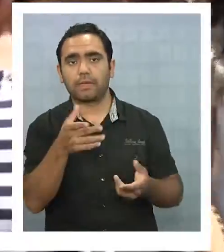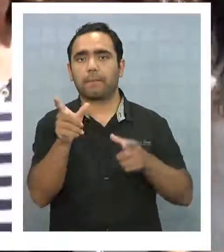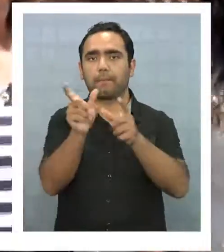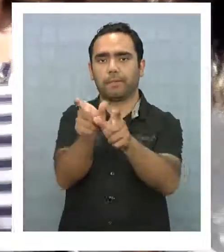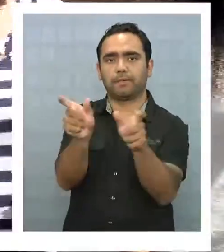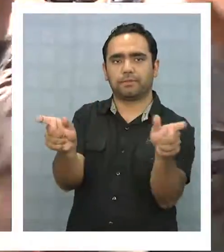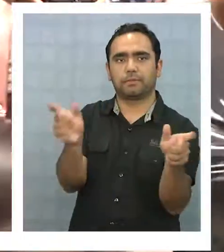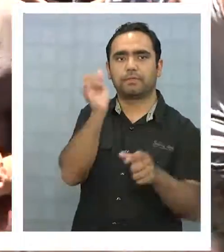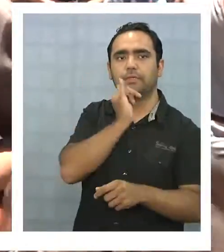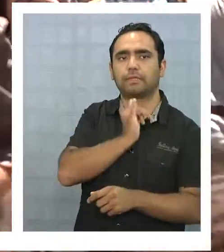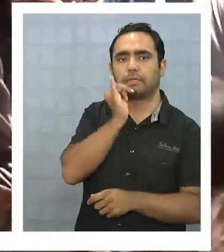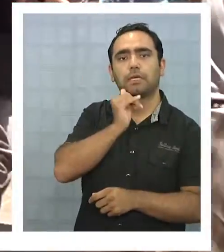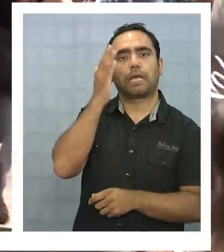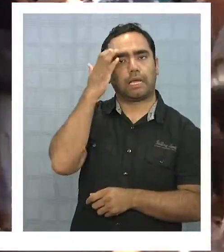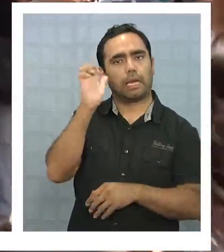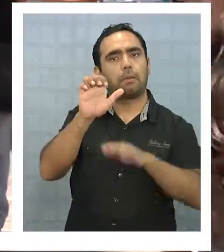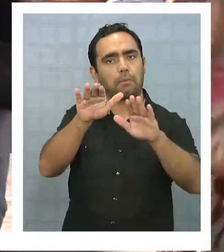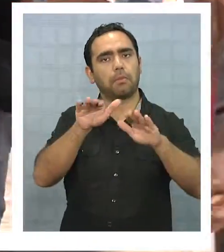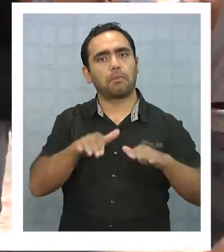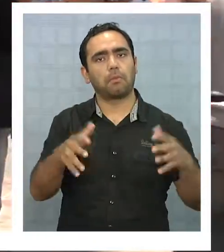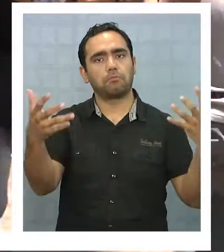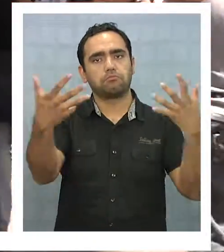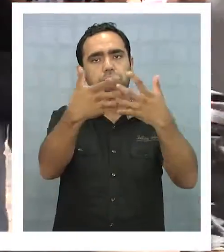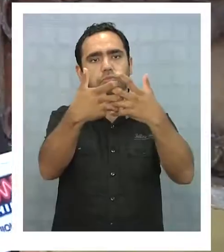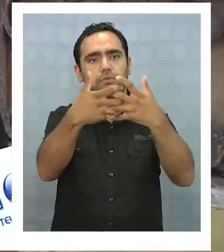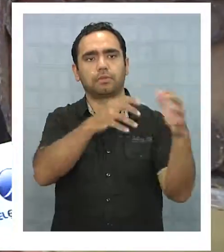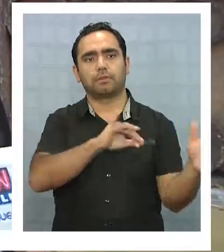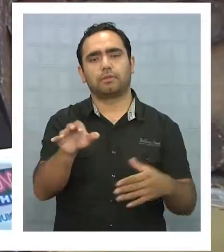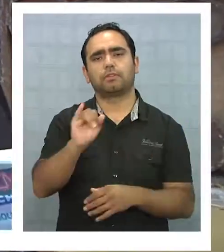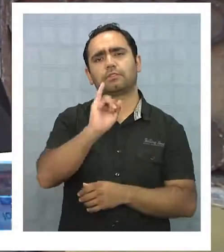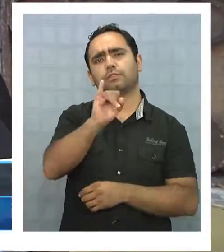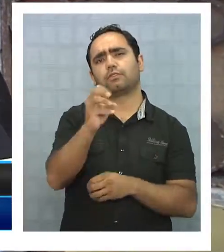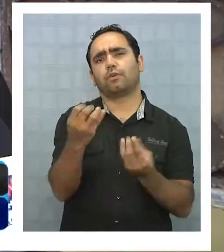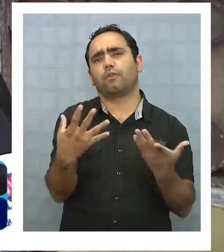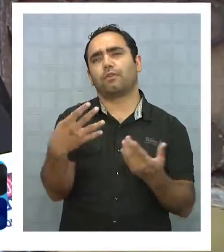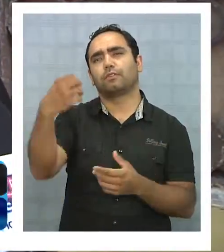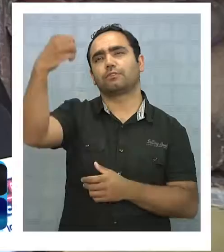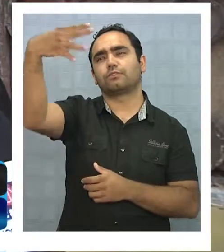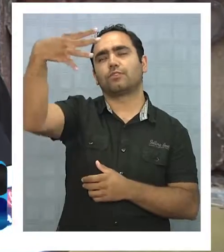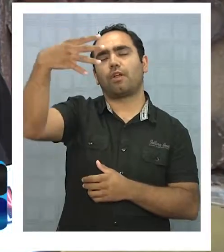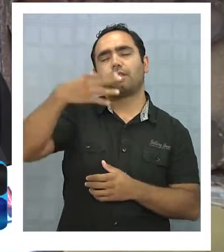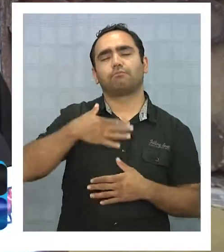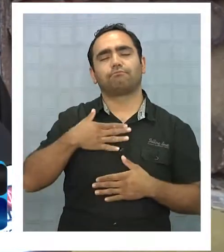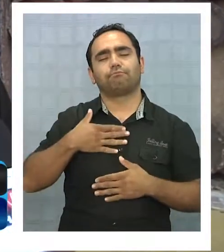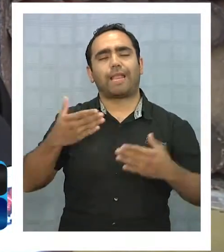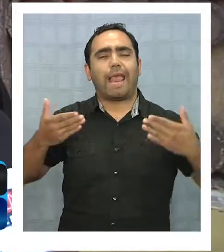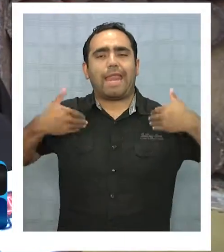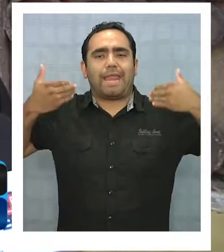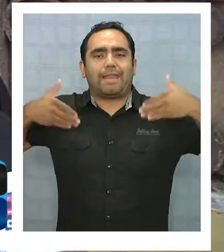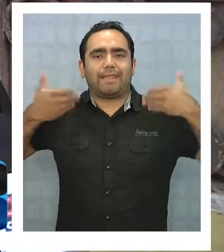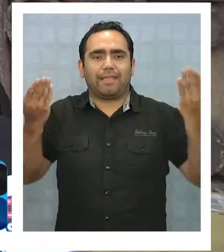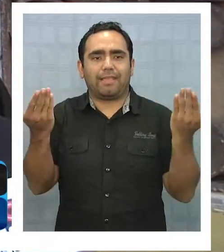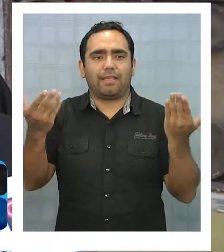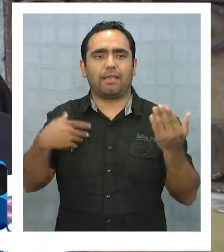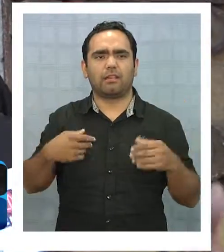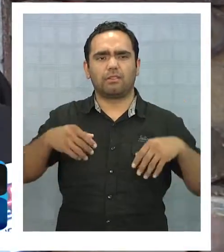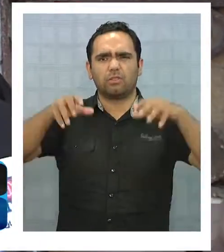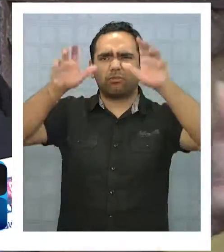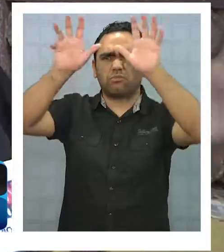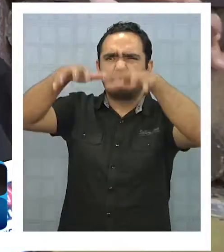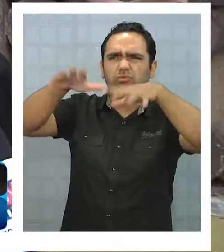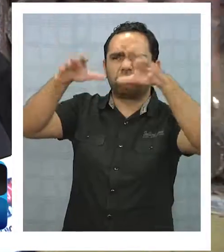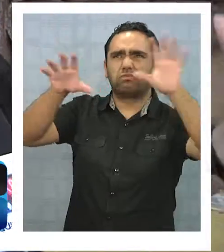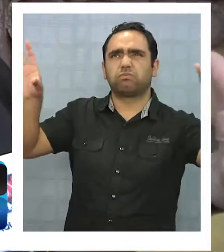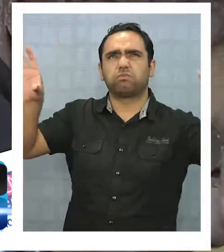al parecer creen lo mismo. De todas maneras, el sol para mí es energía. La lluvia, lo